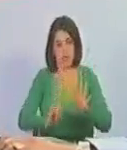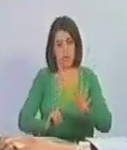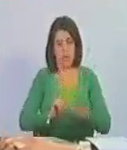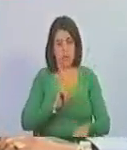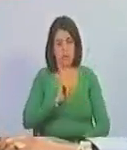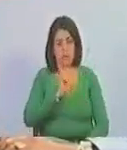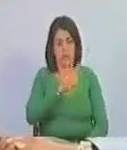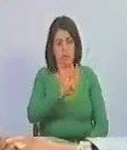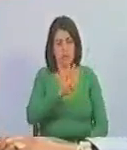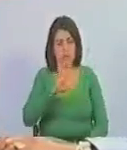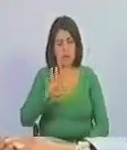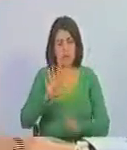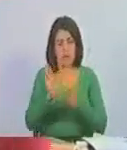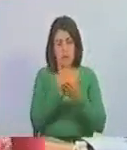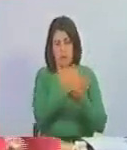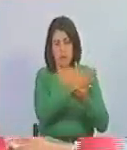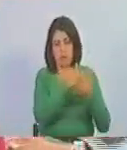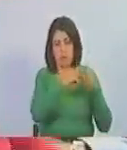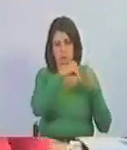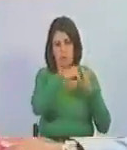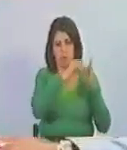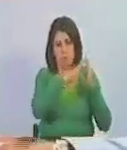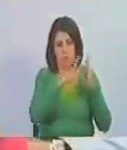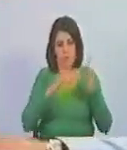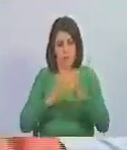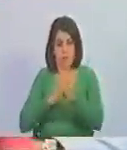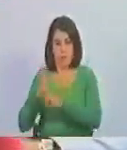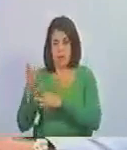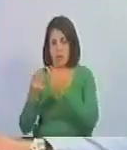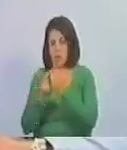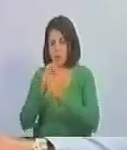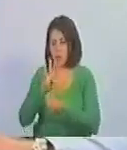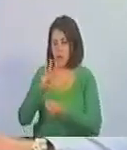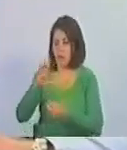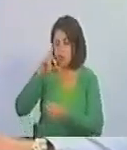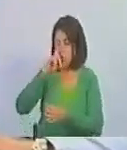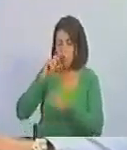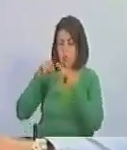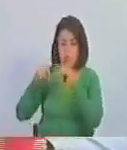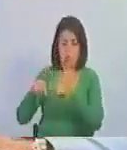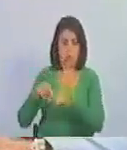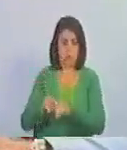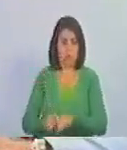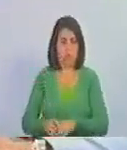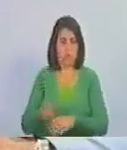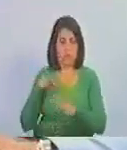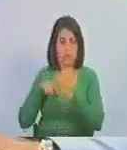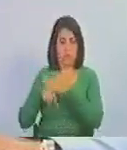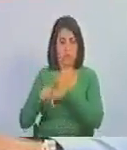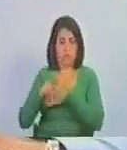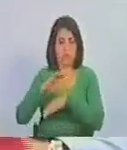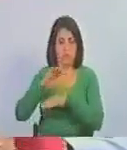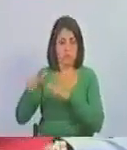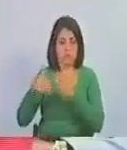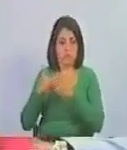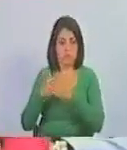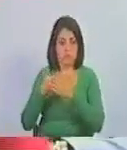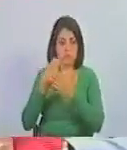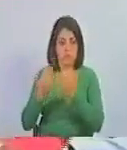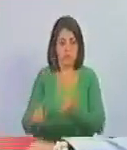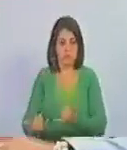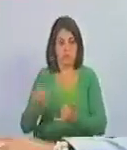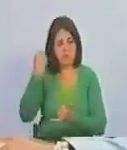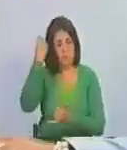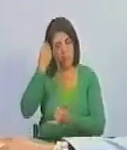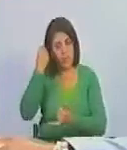45 en mi casa, de los otros 45, le echaré duro hasta que deje